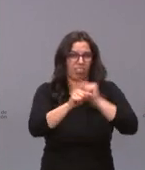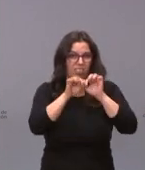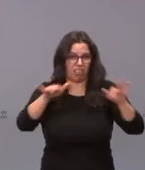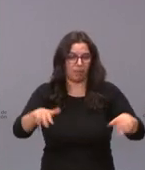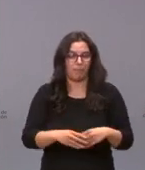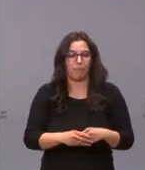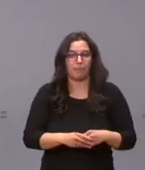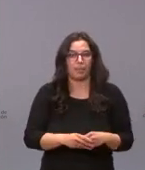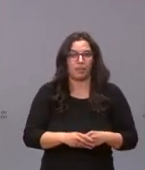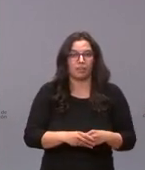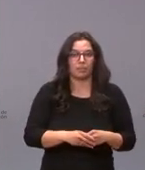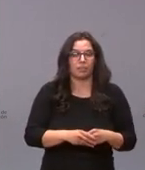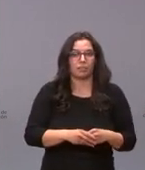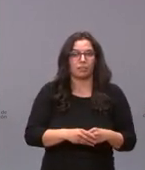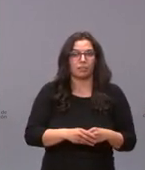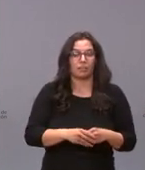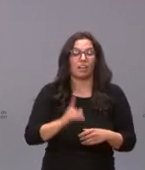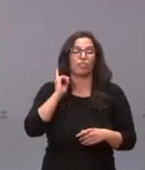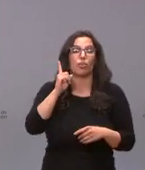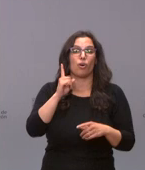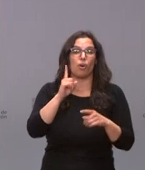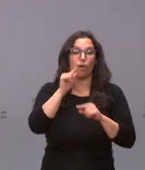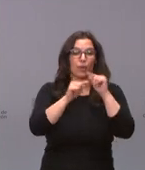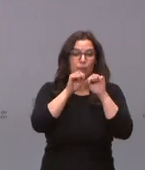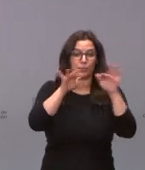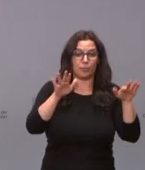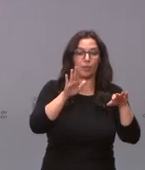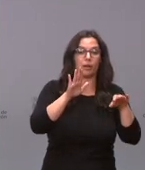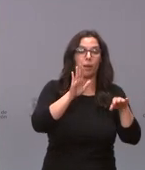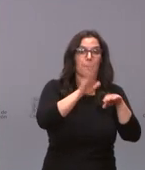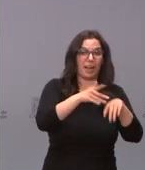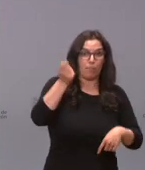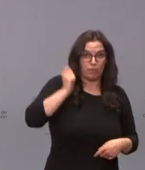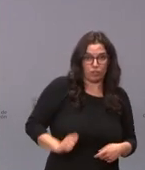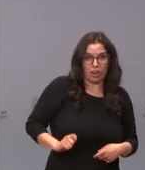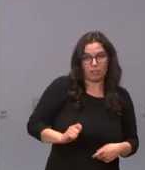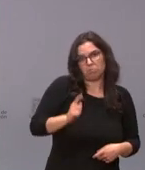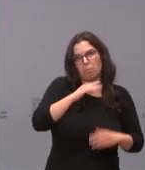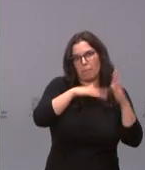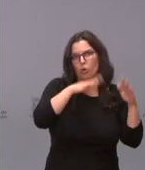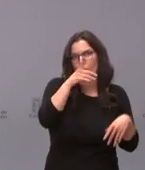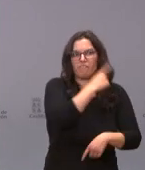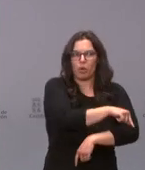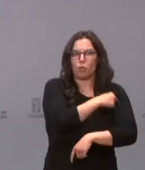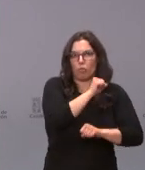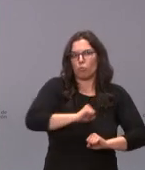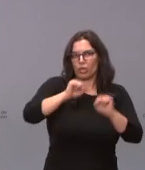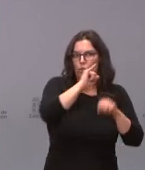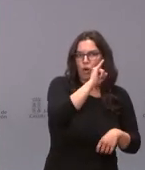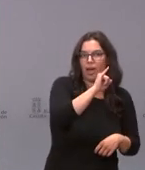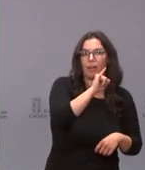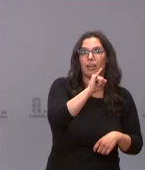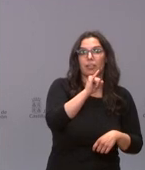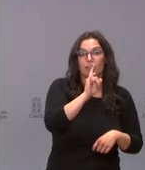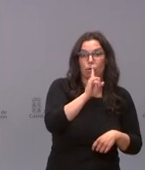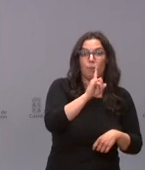y no solo el riesgo de transmisión a los profesionales sanitarios que ya están vacunados y por tanto estarían en menor riesgo sino la transmisión